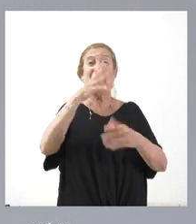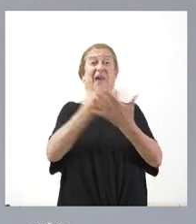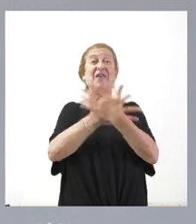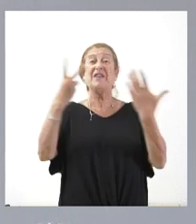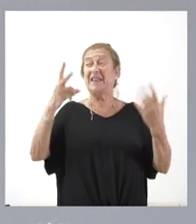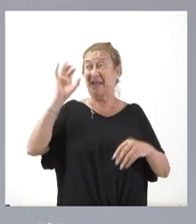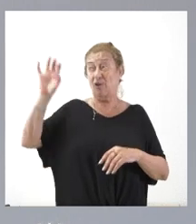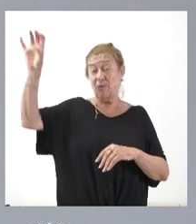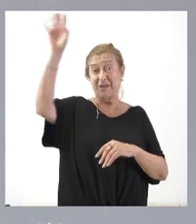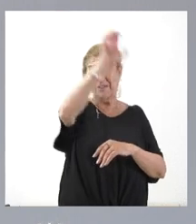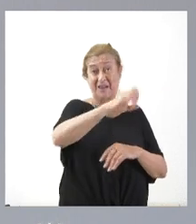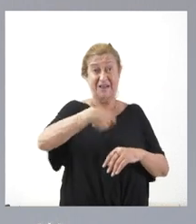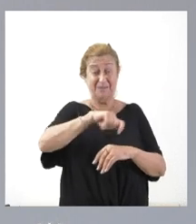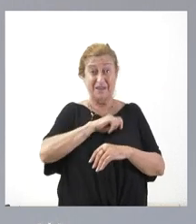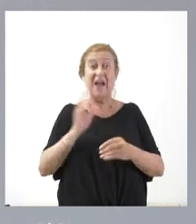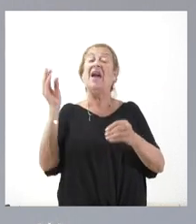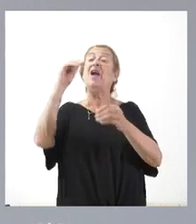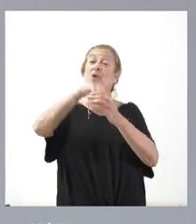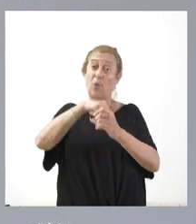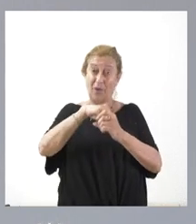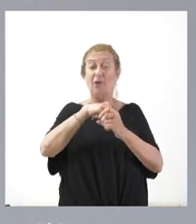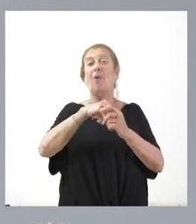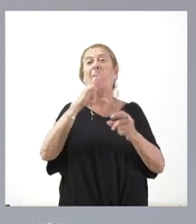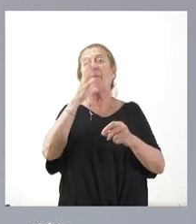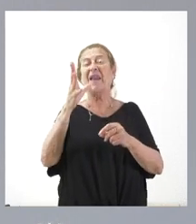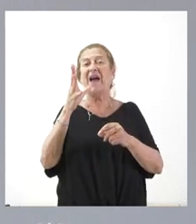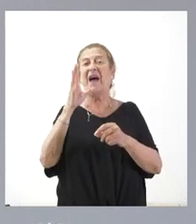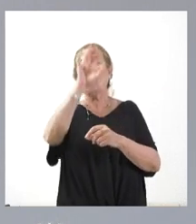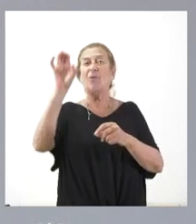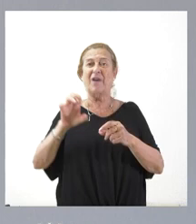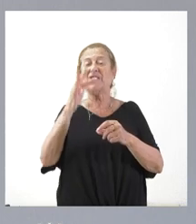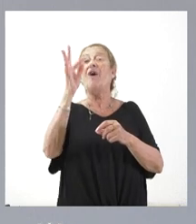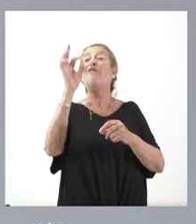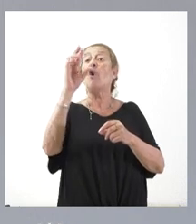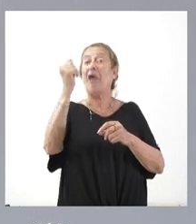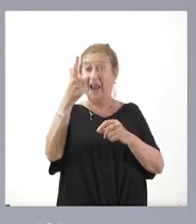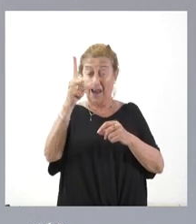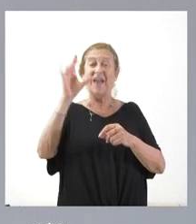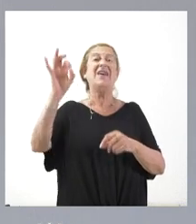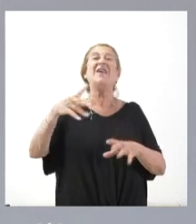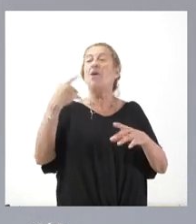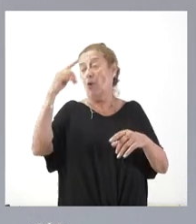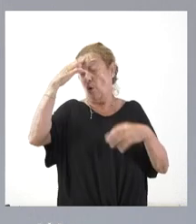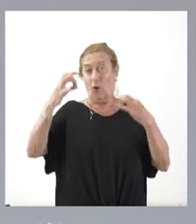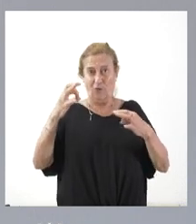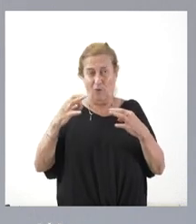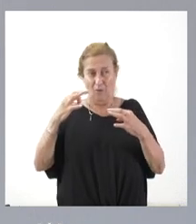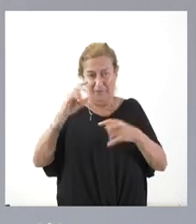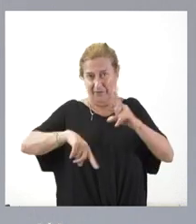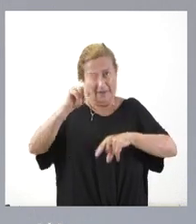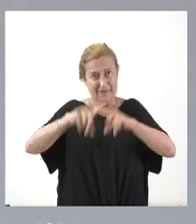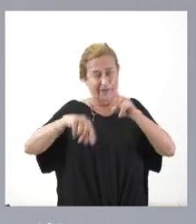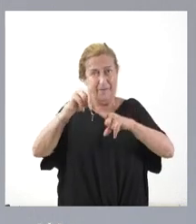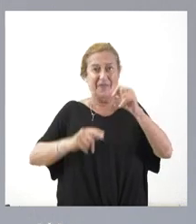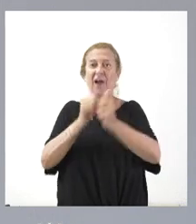comunidades autónomas de España, incluido para las comunidades de régimen foral, y que, lógicamente, en función de las